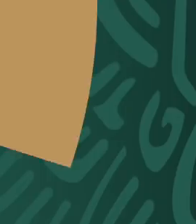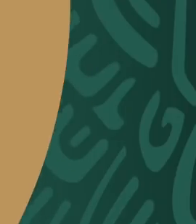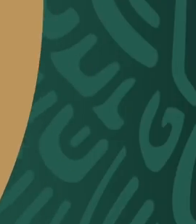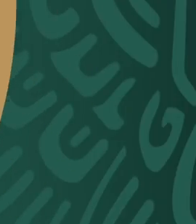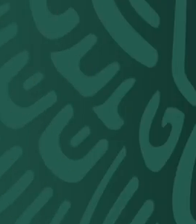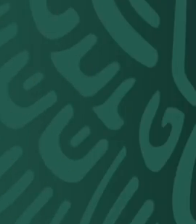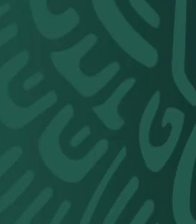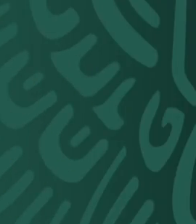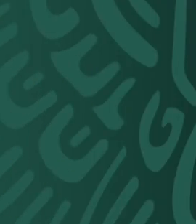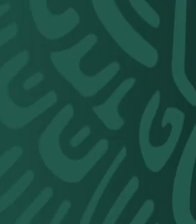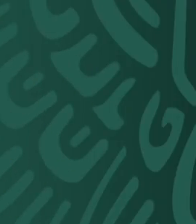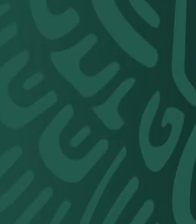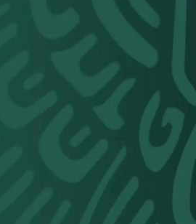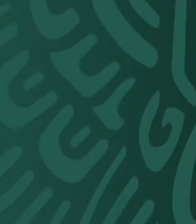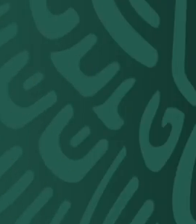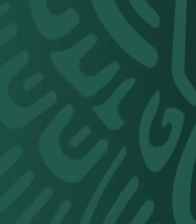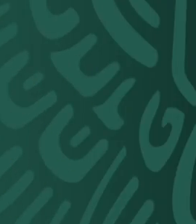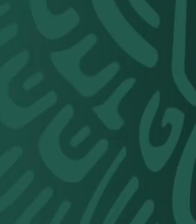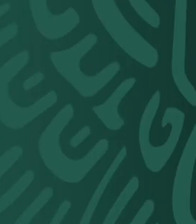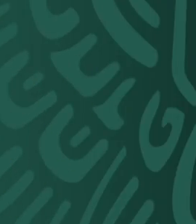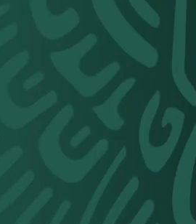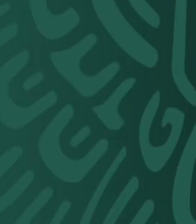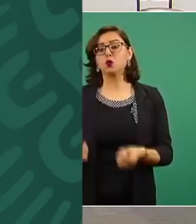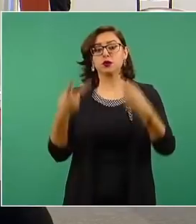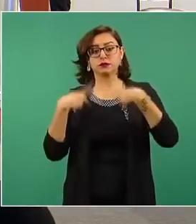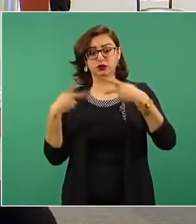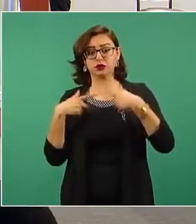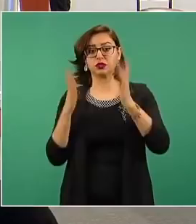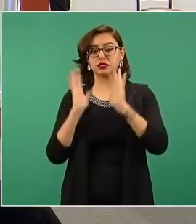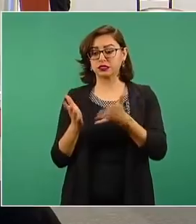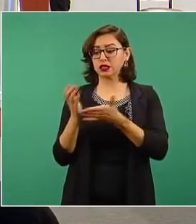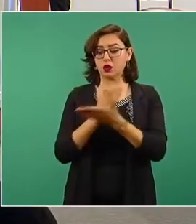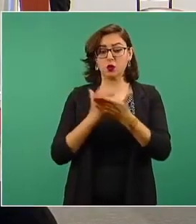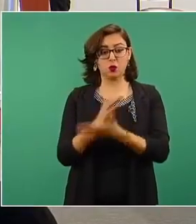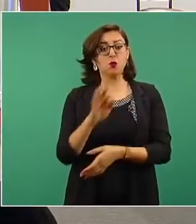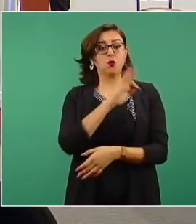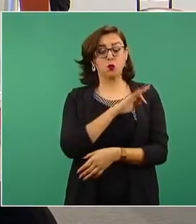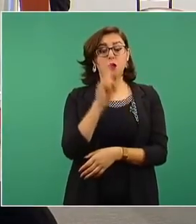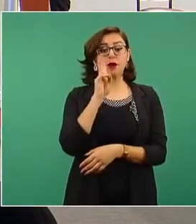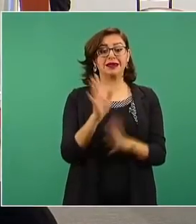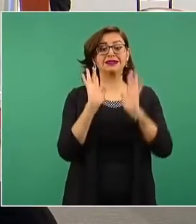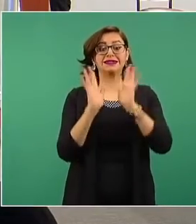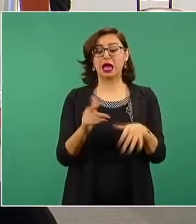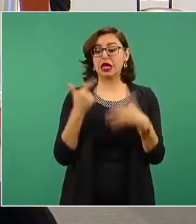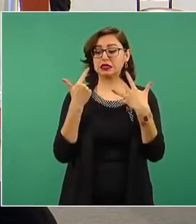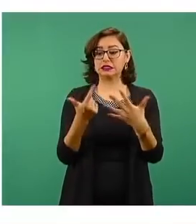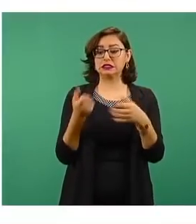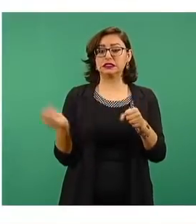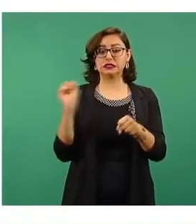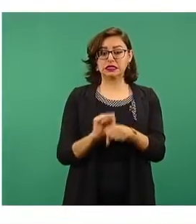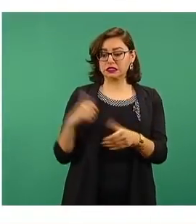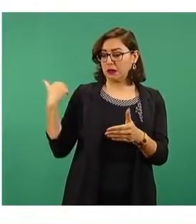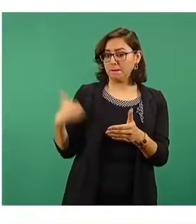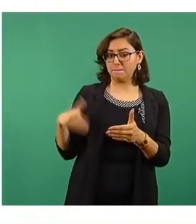Nacional de Vacunación contra COVID-19 en México. Y como ustedes pueden ver, ya llevamos siete semanas en que en